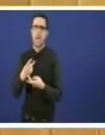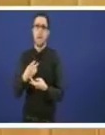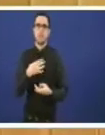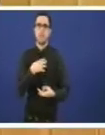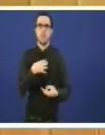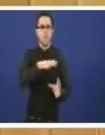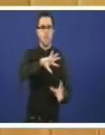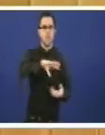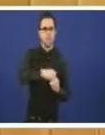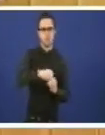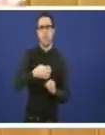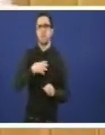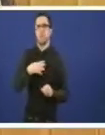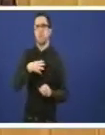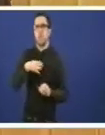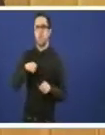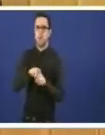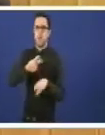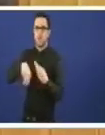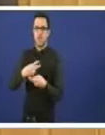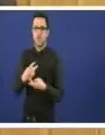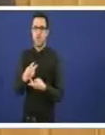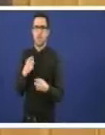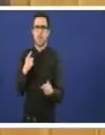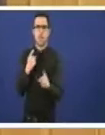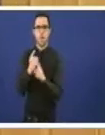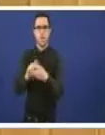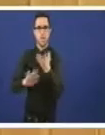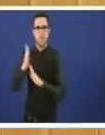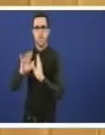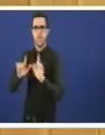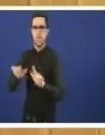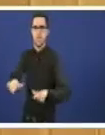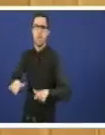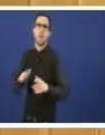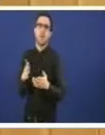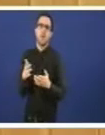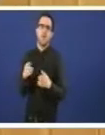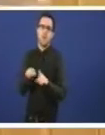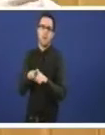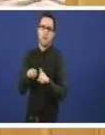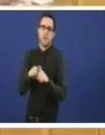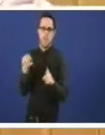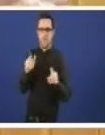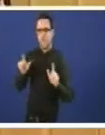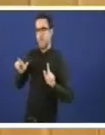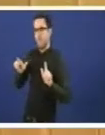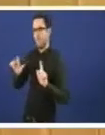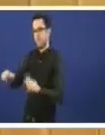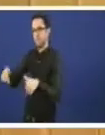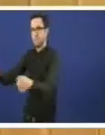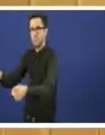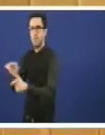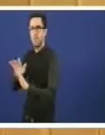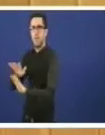que non se pode reciclar que se fai como se elimina se tan en contra da incineración con renovación energética evidentemente ten que ir a un vertedoiro que é o que proíbe